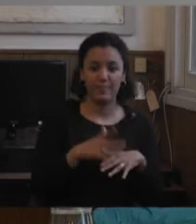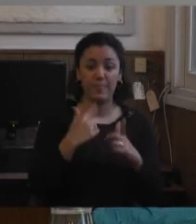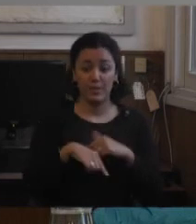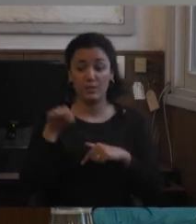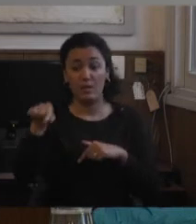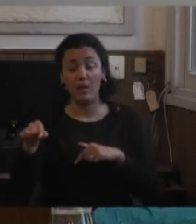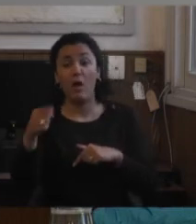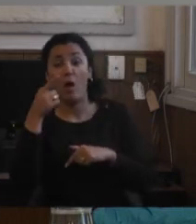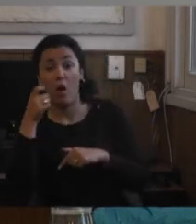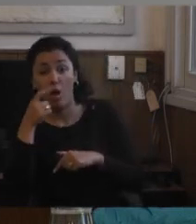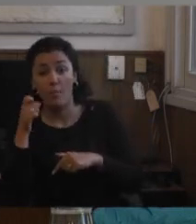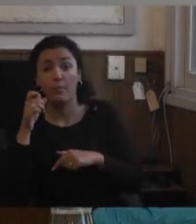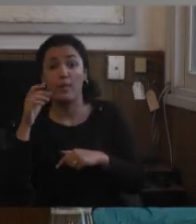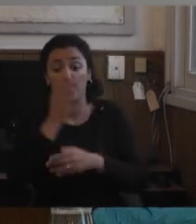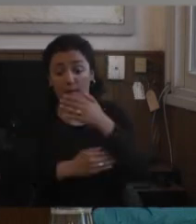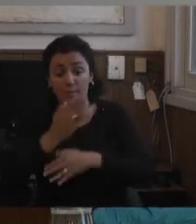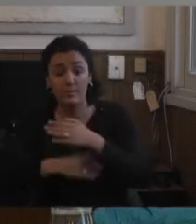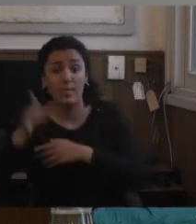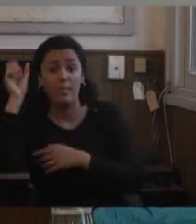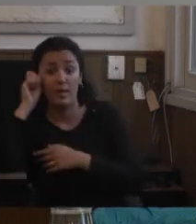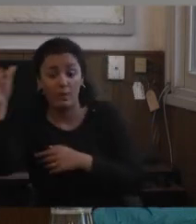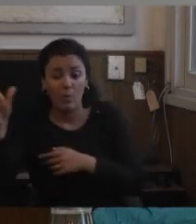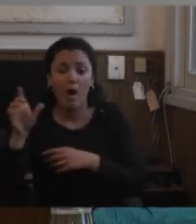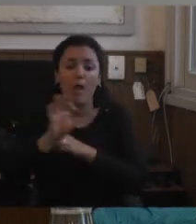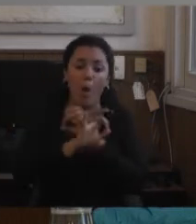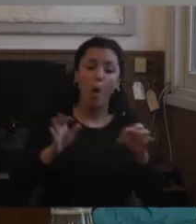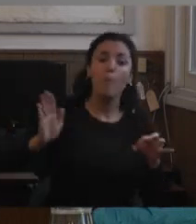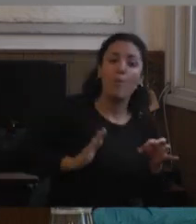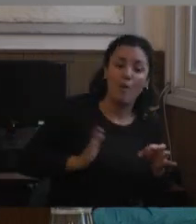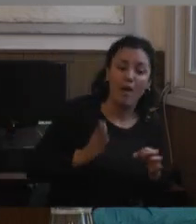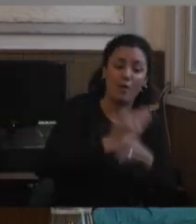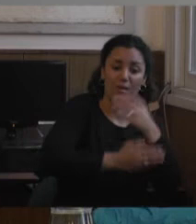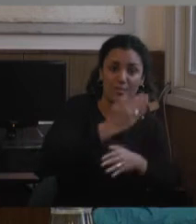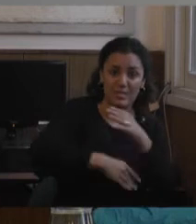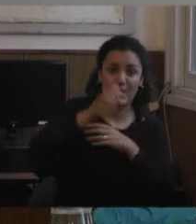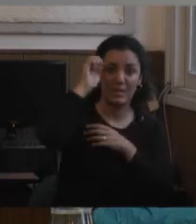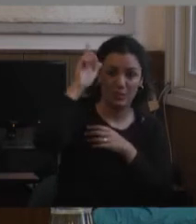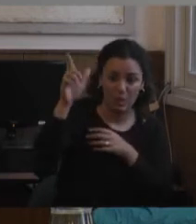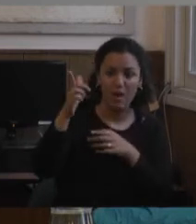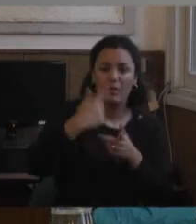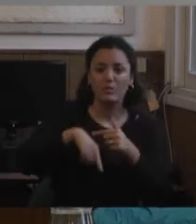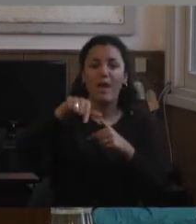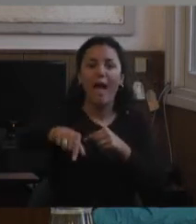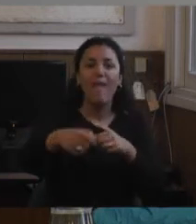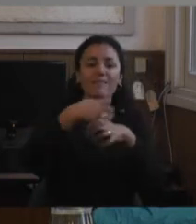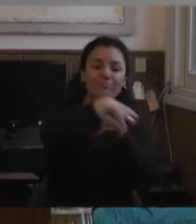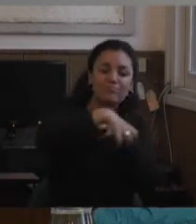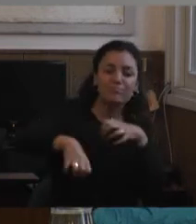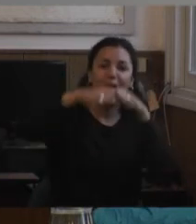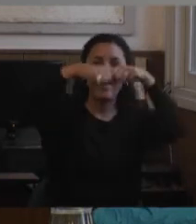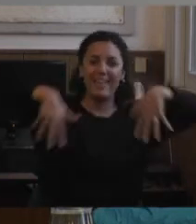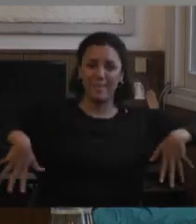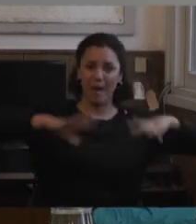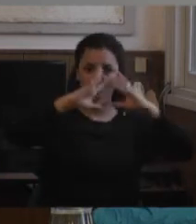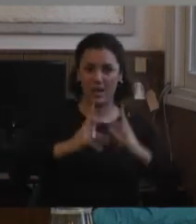discapacidad intelectual o murejer con discapacidad intelectual y así fui armando este esquemita. Después en realidad